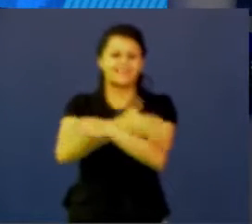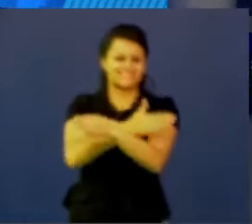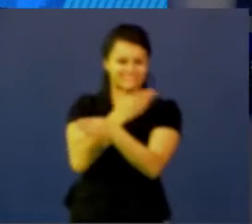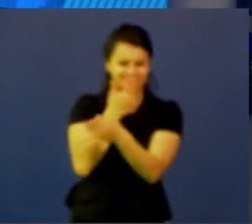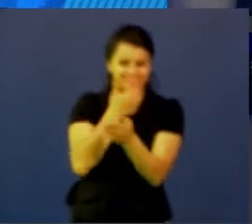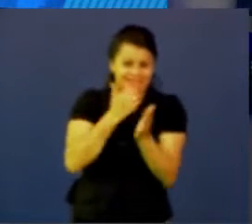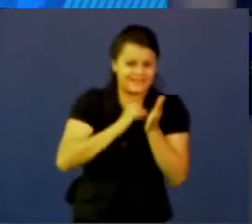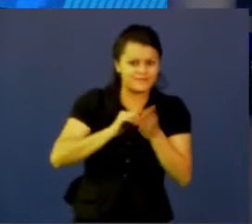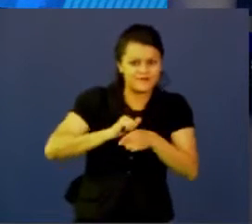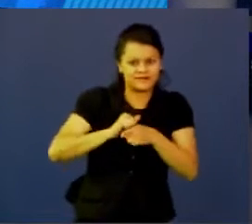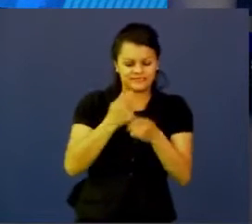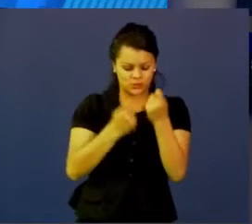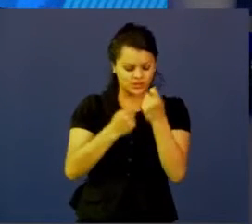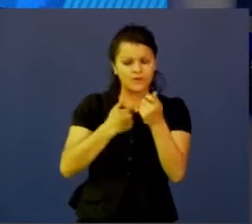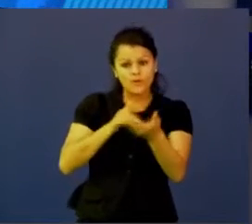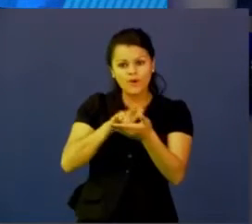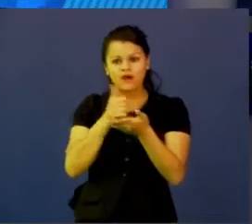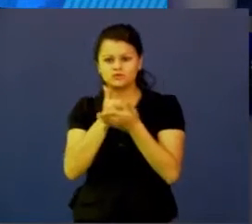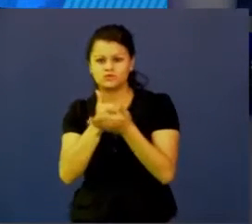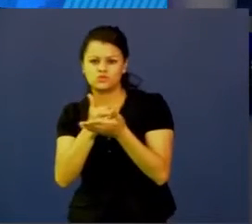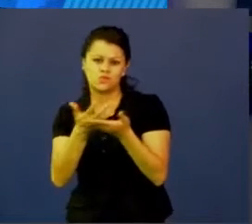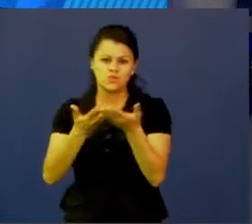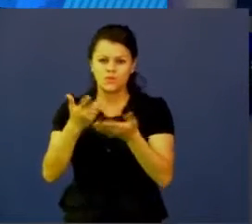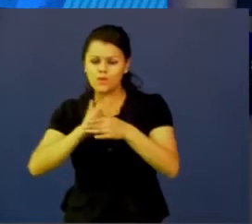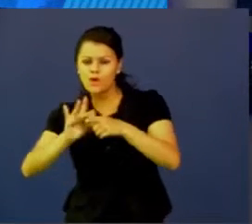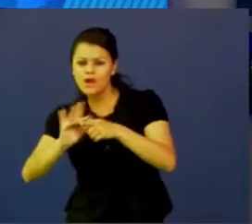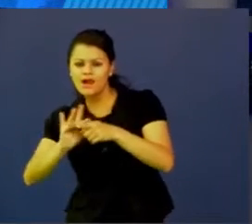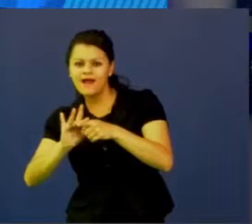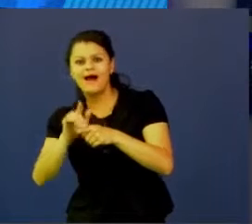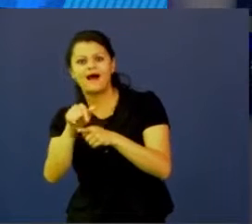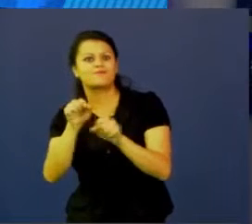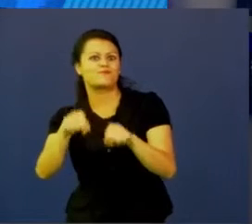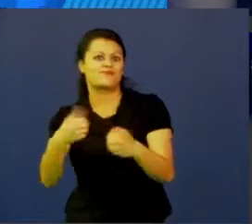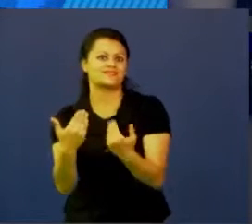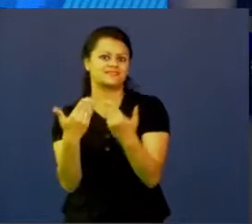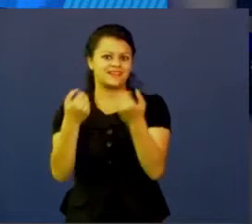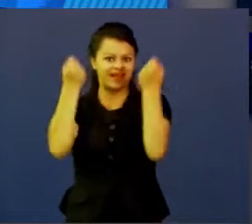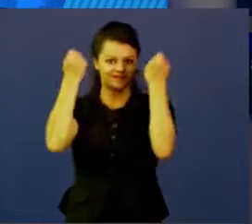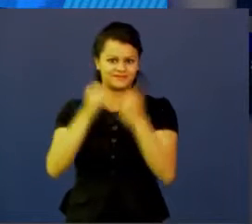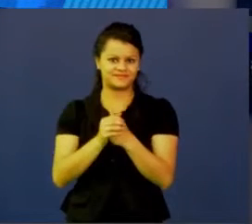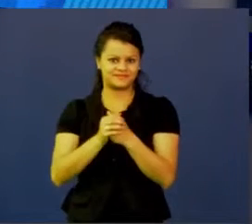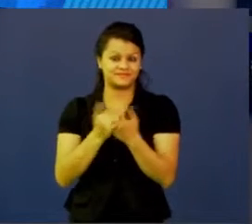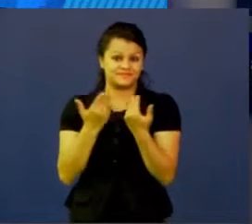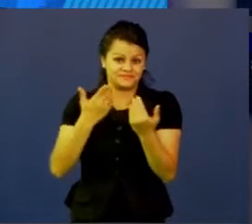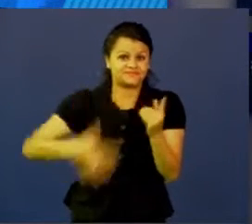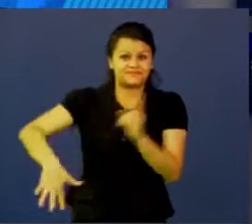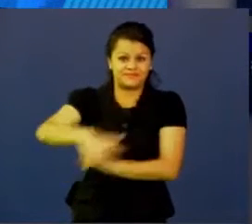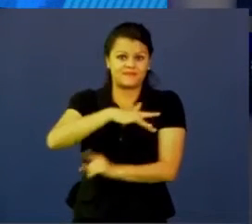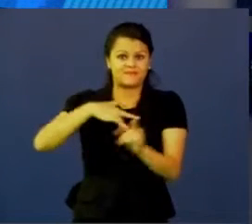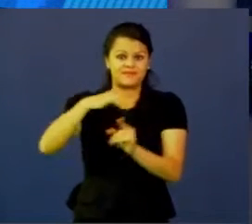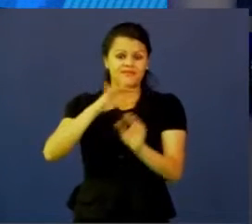dado cuenta de la importancia de la contabilidad y de nuevo hubiéramos generado un ambiente